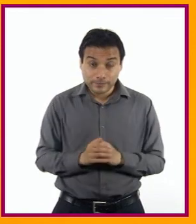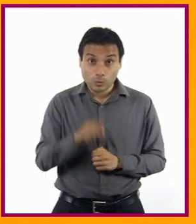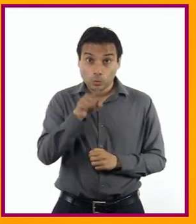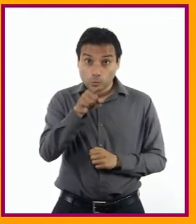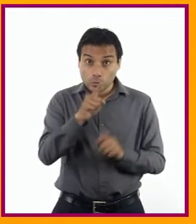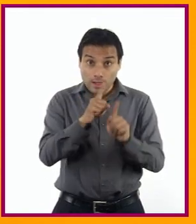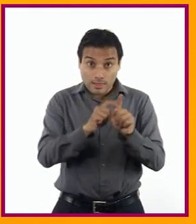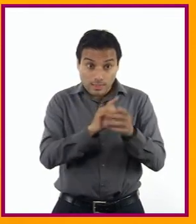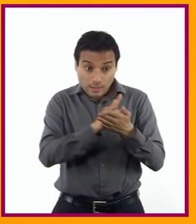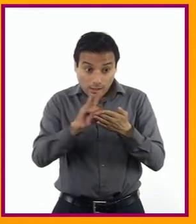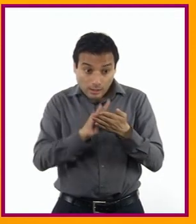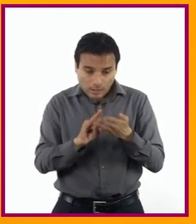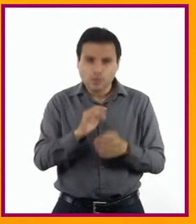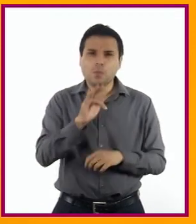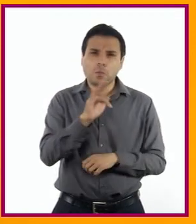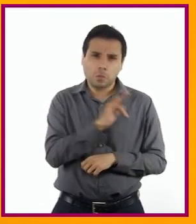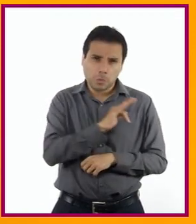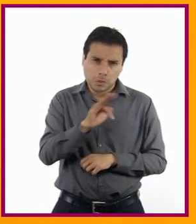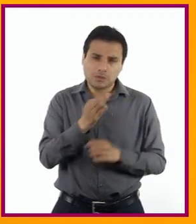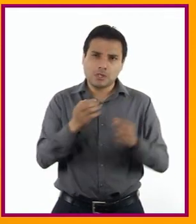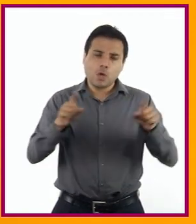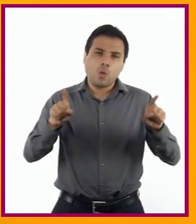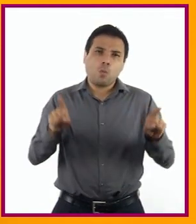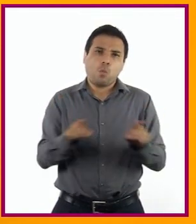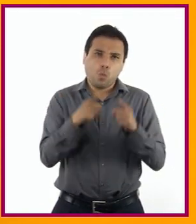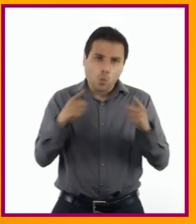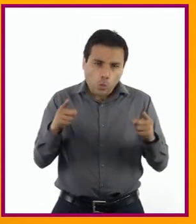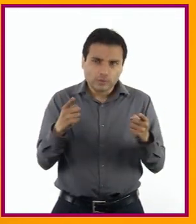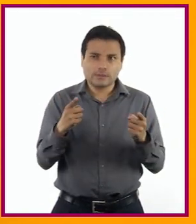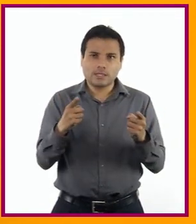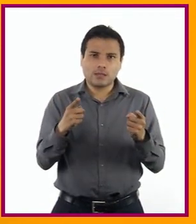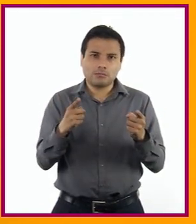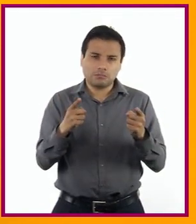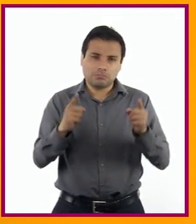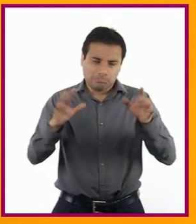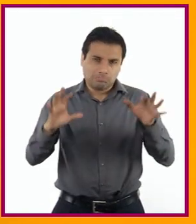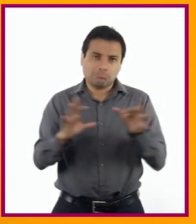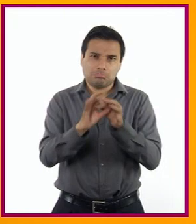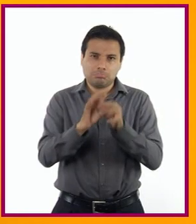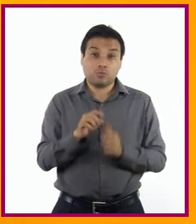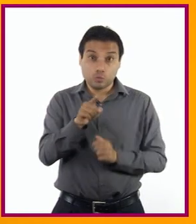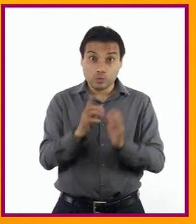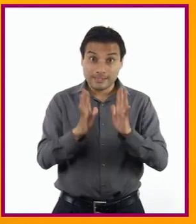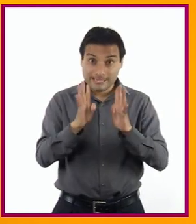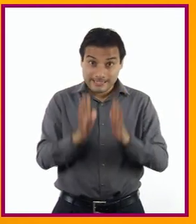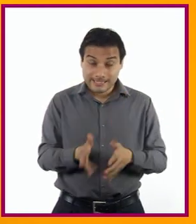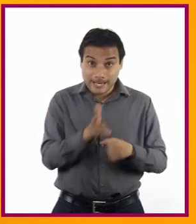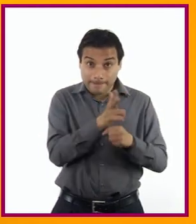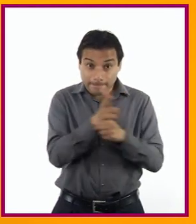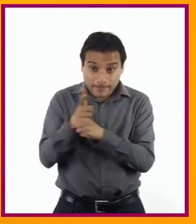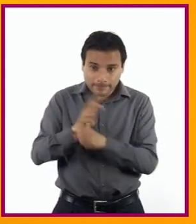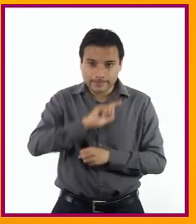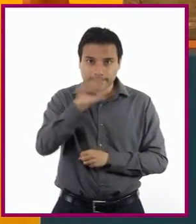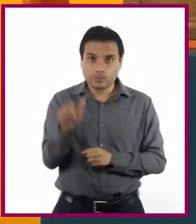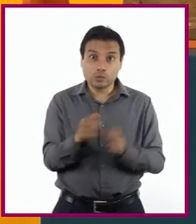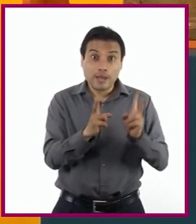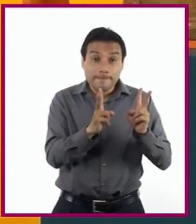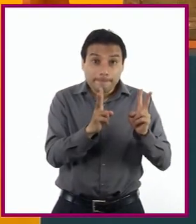acompañarlo De propuestas musicales O sonoras Los que ya tienen Las tomas Lo vamos a editar